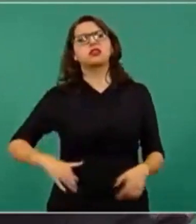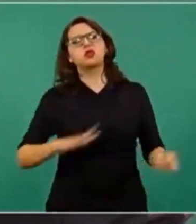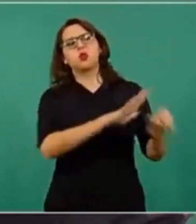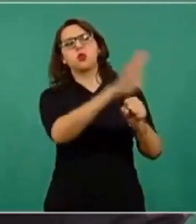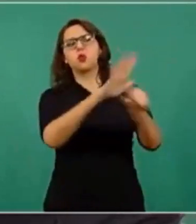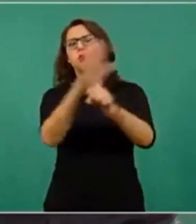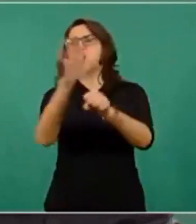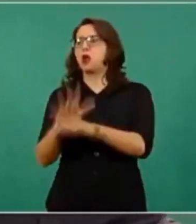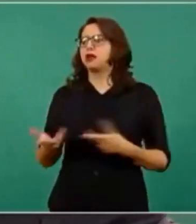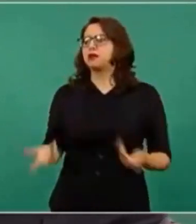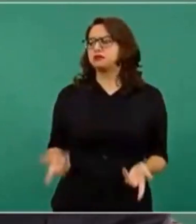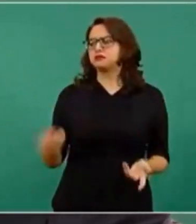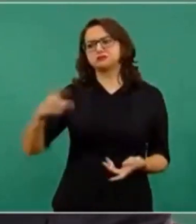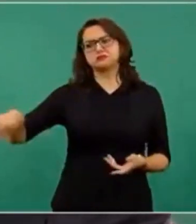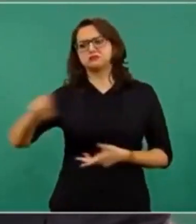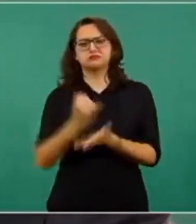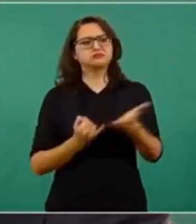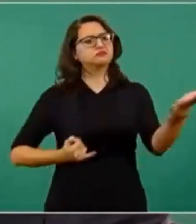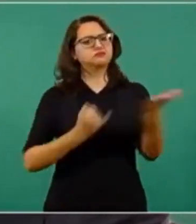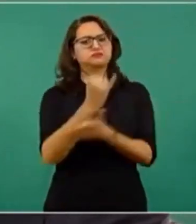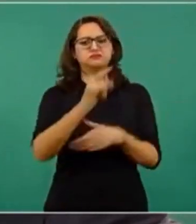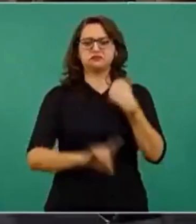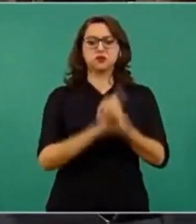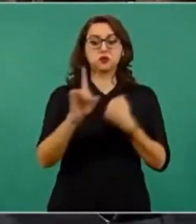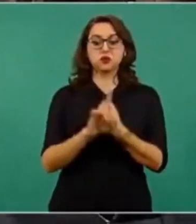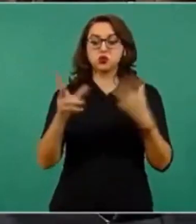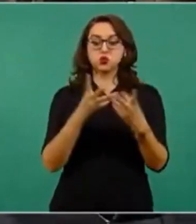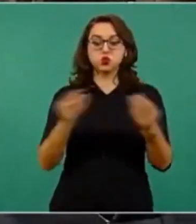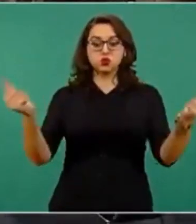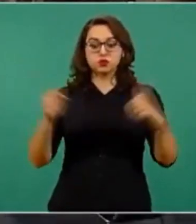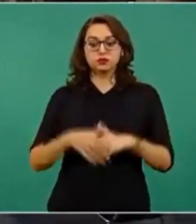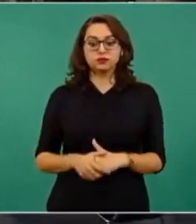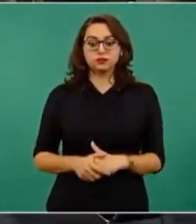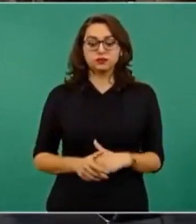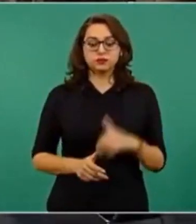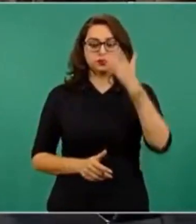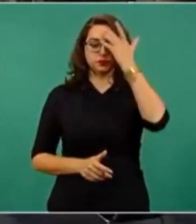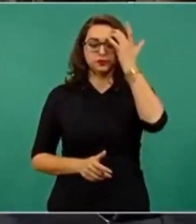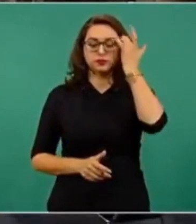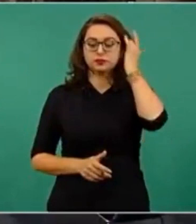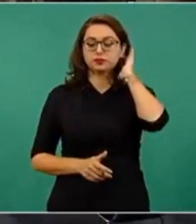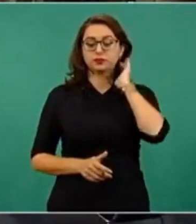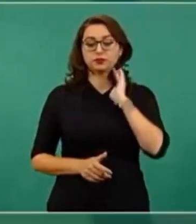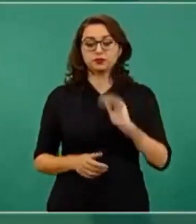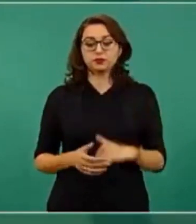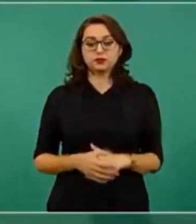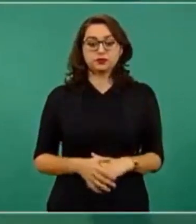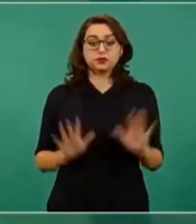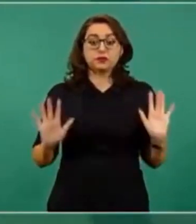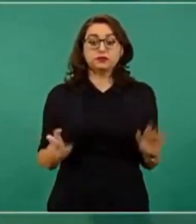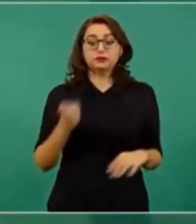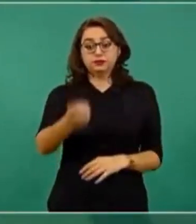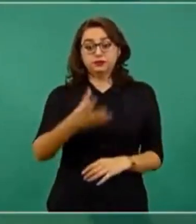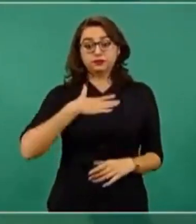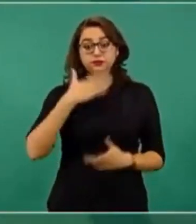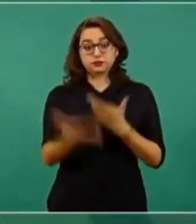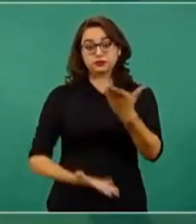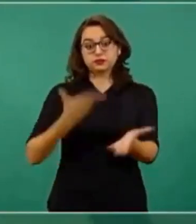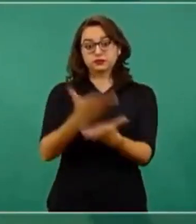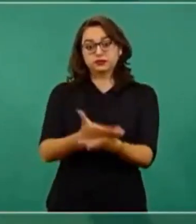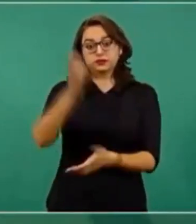Y se resuelve el problema. Y retomando ahí lo que acaba de mencionar. Eso es el método que yo considero